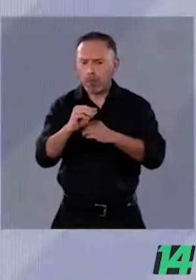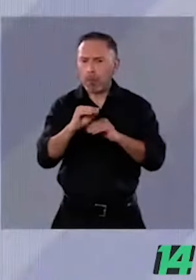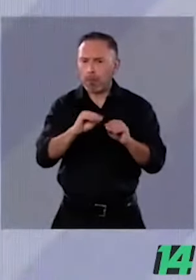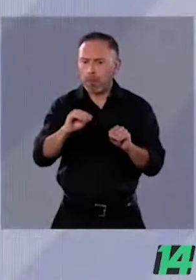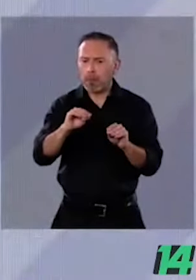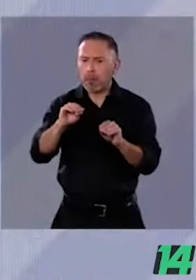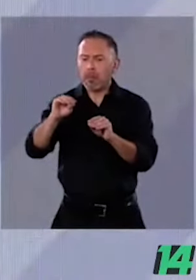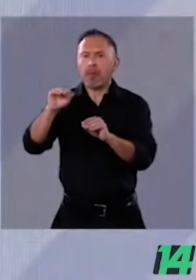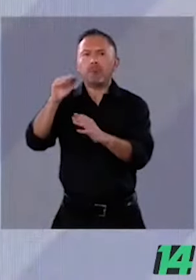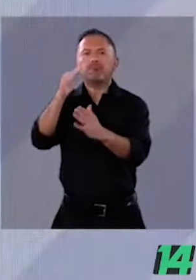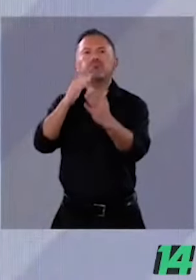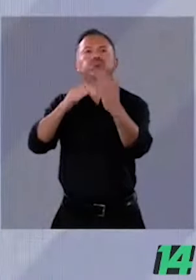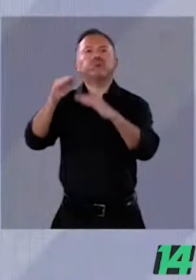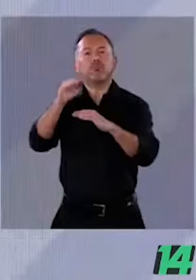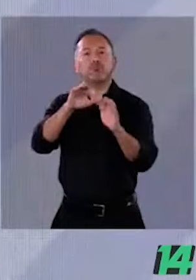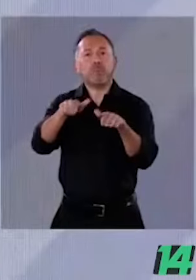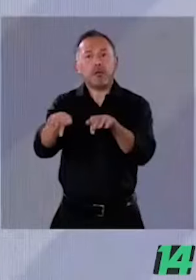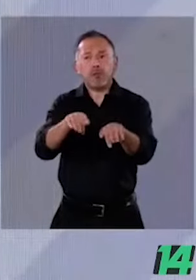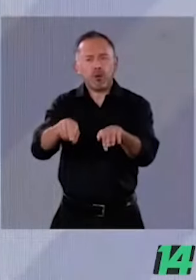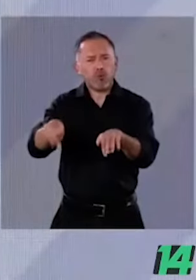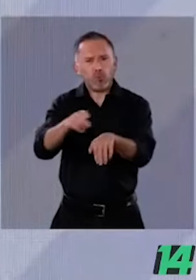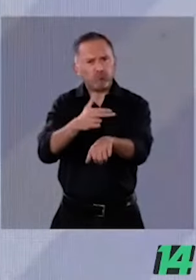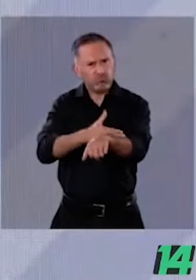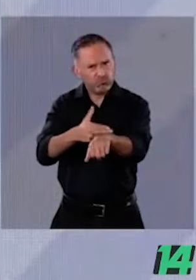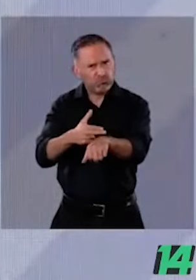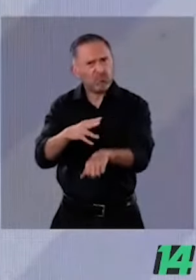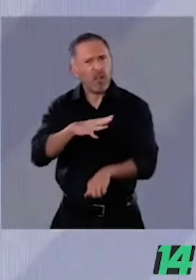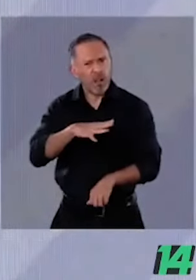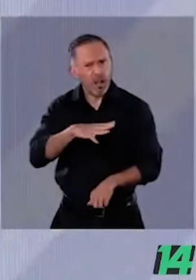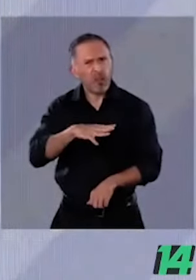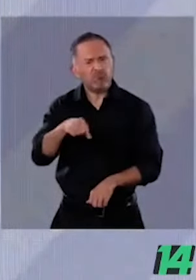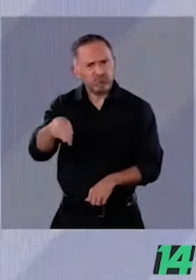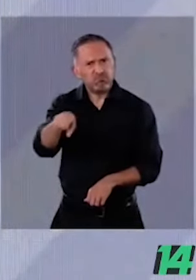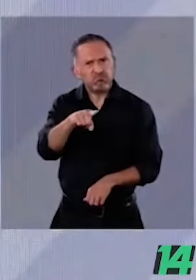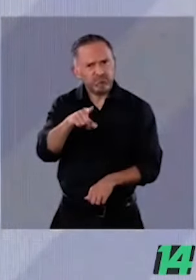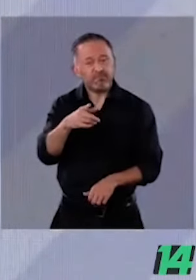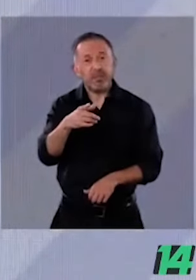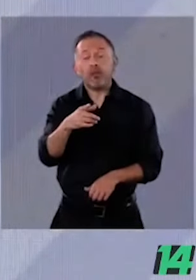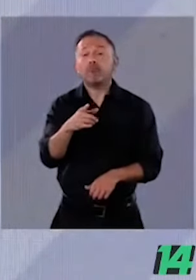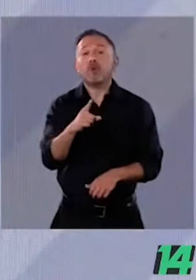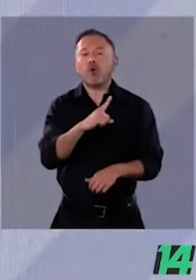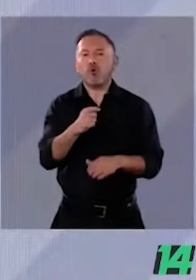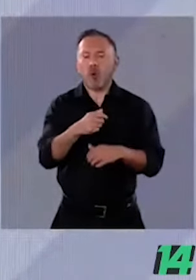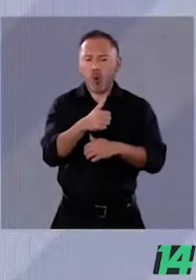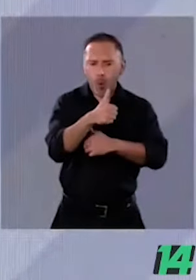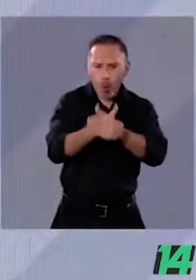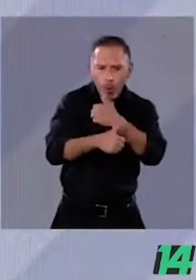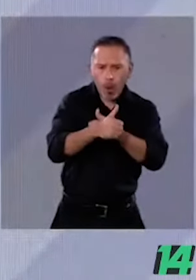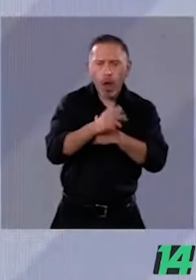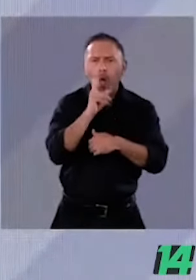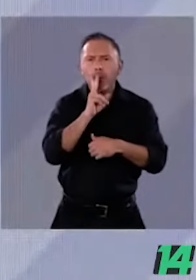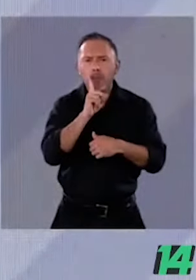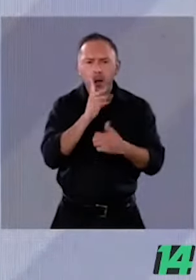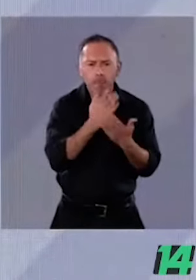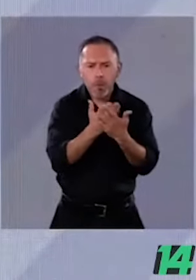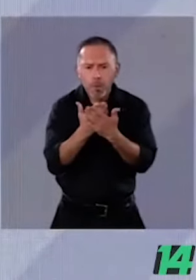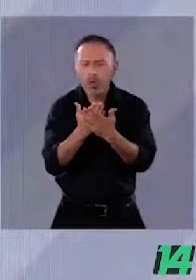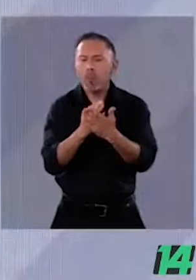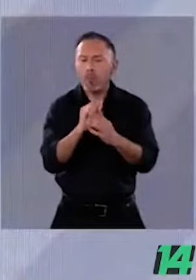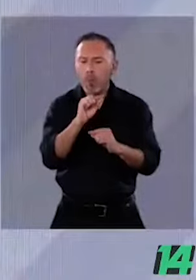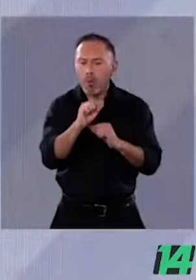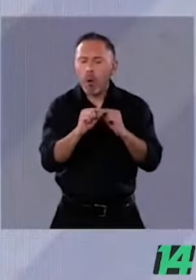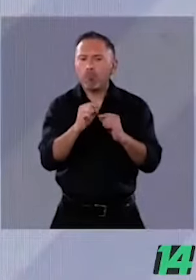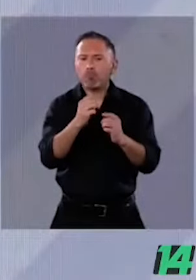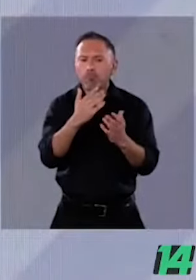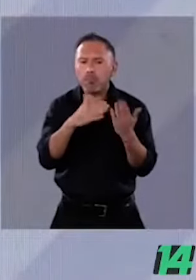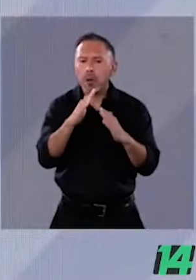a trabajar en el Poder Judicial simplemente con la expectativa de que un concurso de oposición les permita ascender profesionalmente y